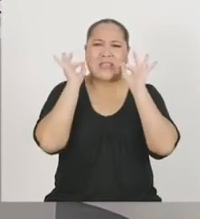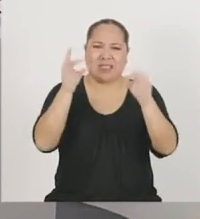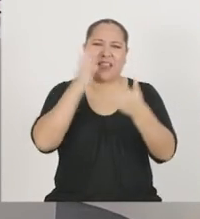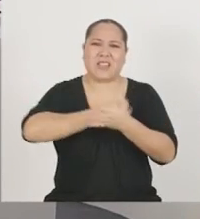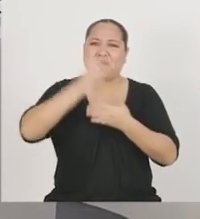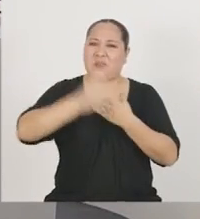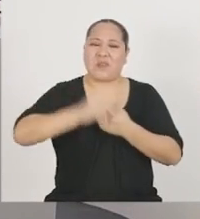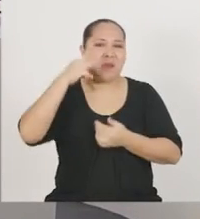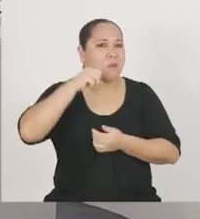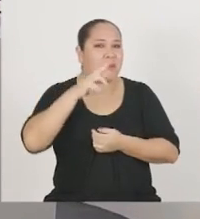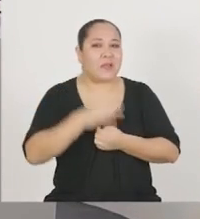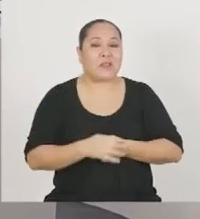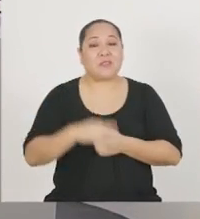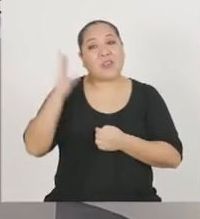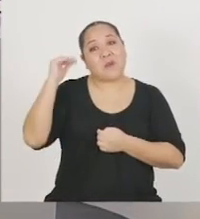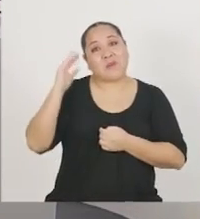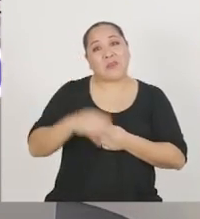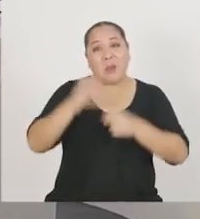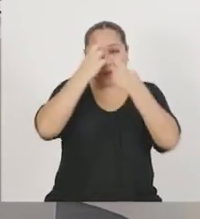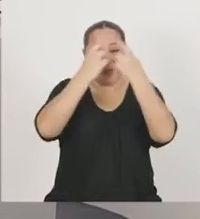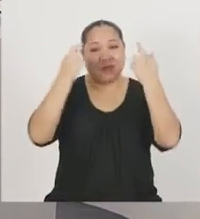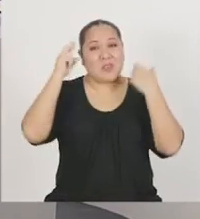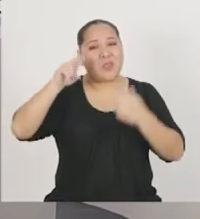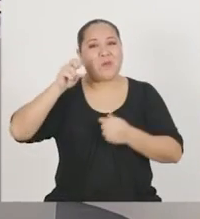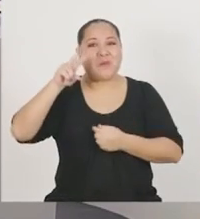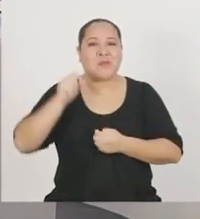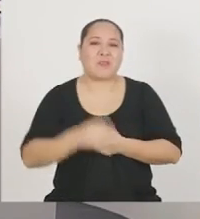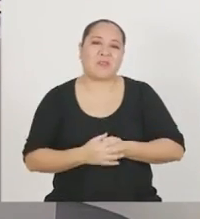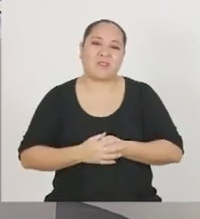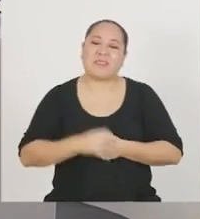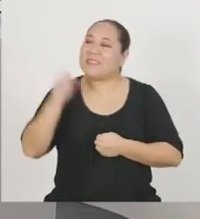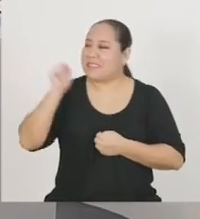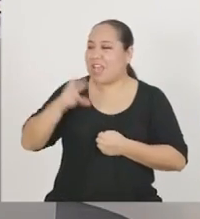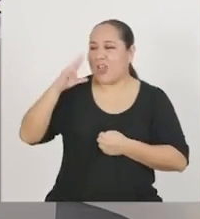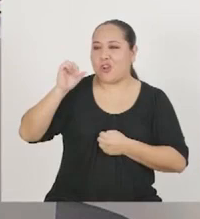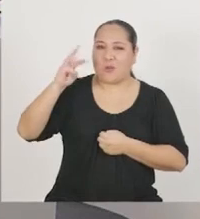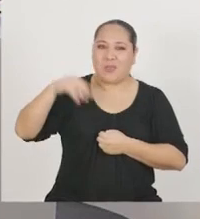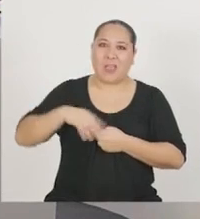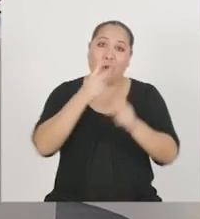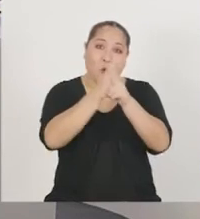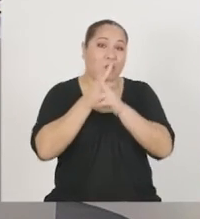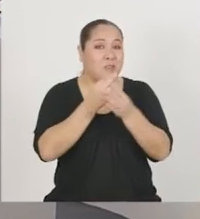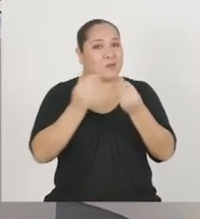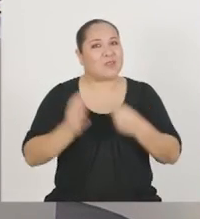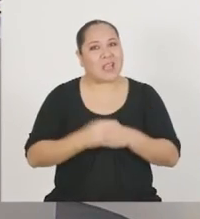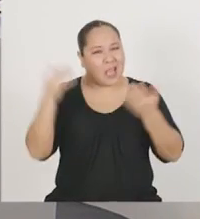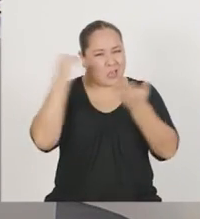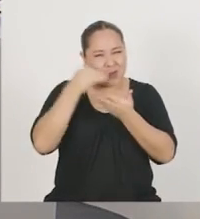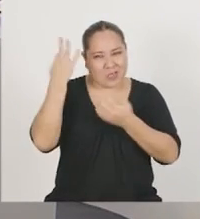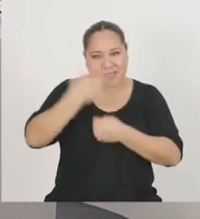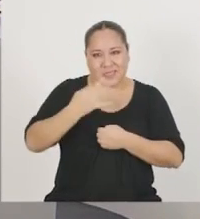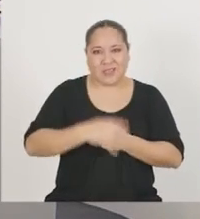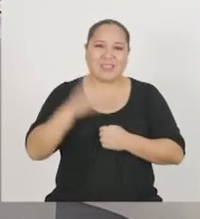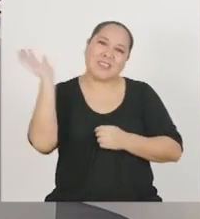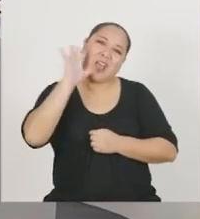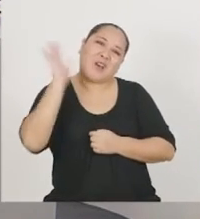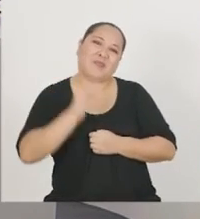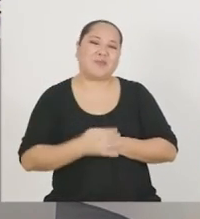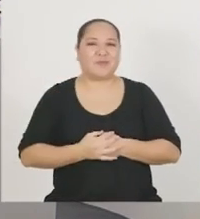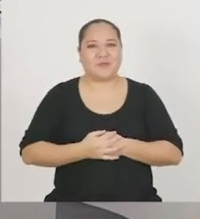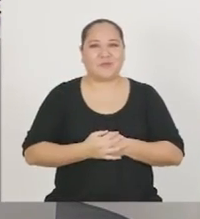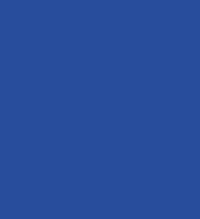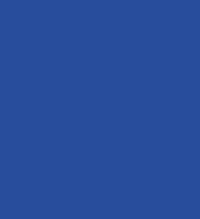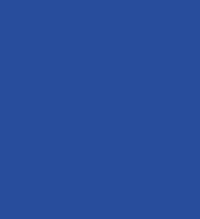sido un excelente programa, Mario. ¡Nos despedimos por Modo 2021! Así es, Romina. Así que cuídense mucho y a estudiar siempre.